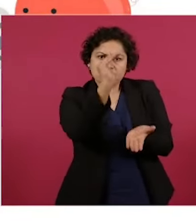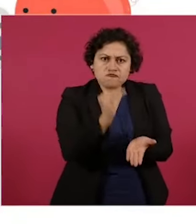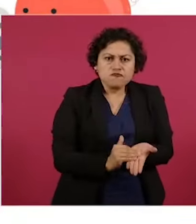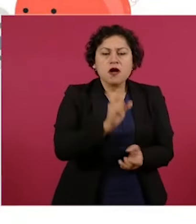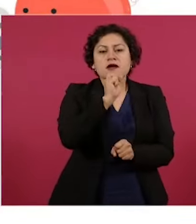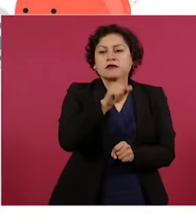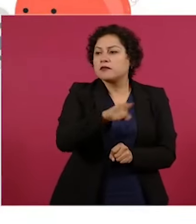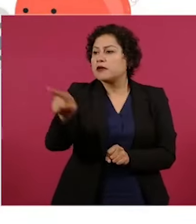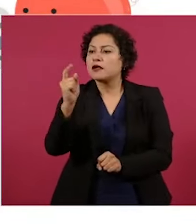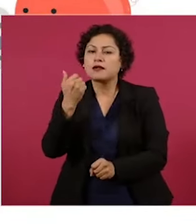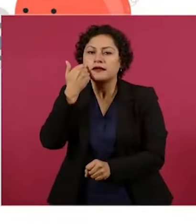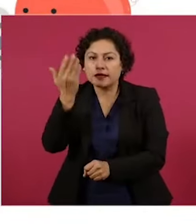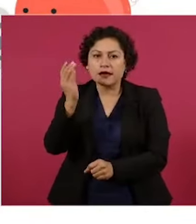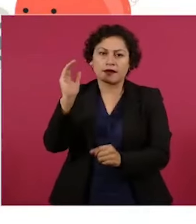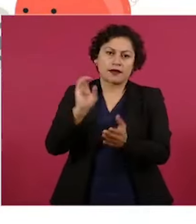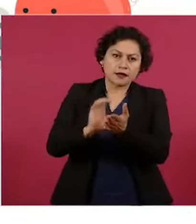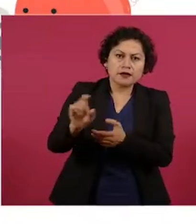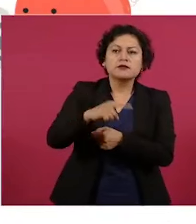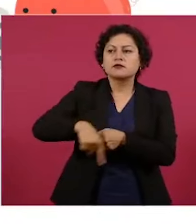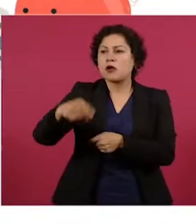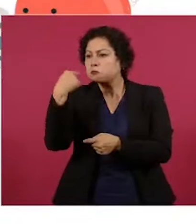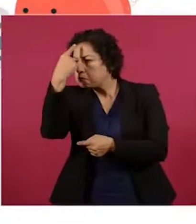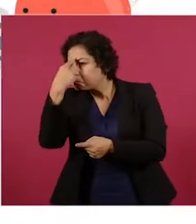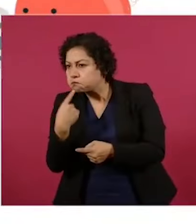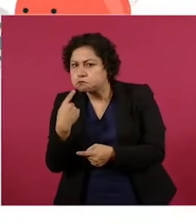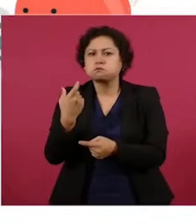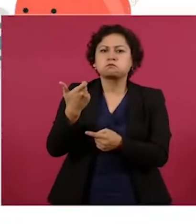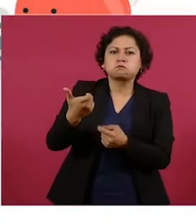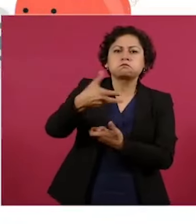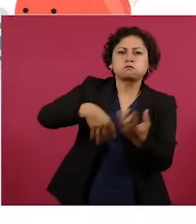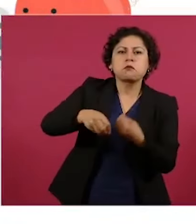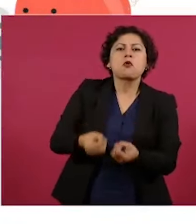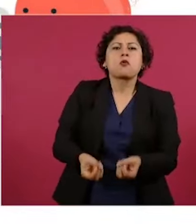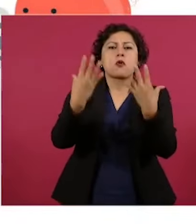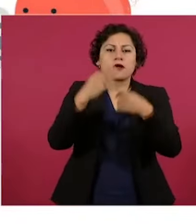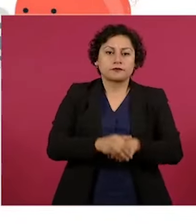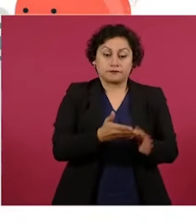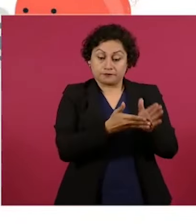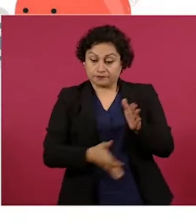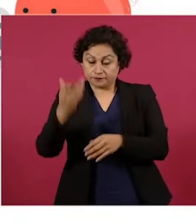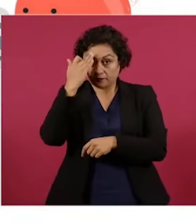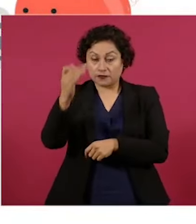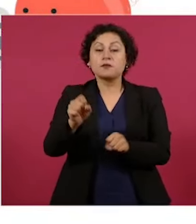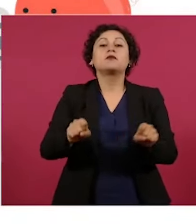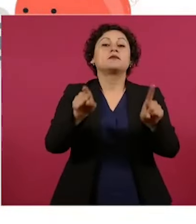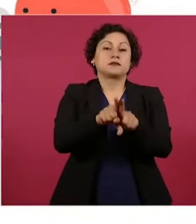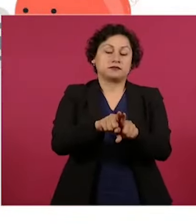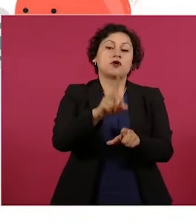puedan pagar sus créditos. Y además, en esta administración se hicieron dos reformas muy importantes. Una en 2020,